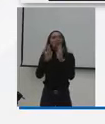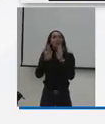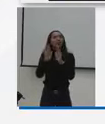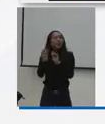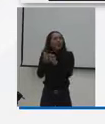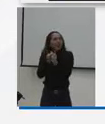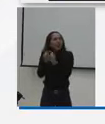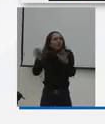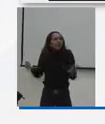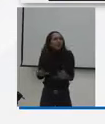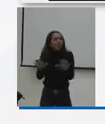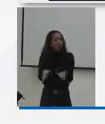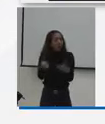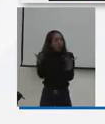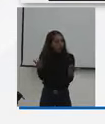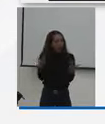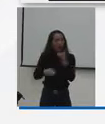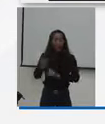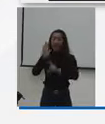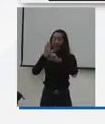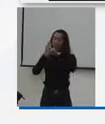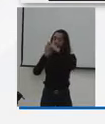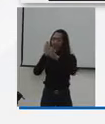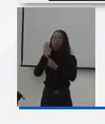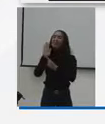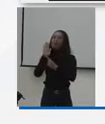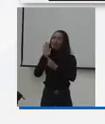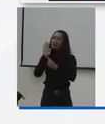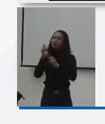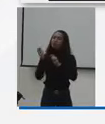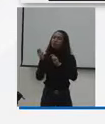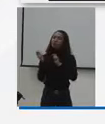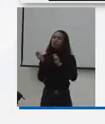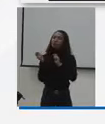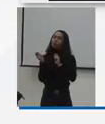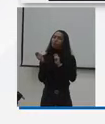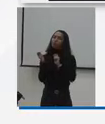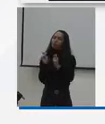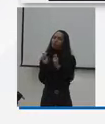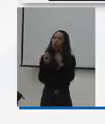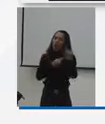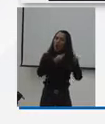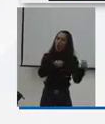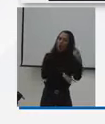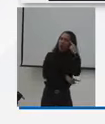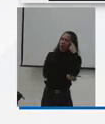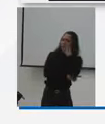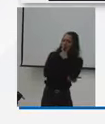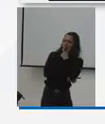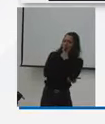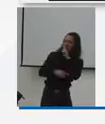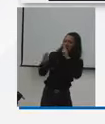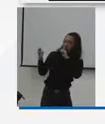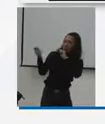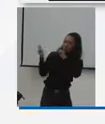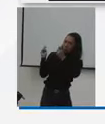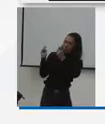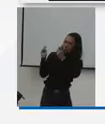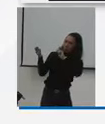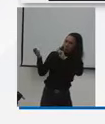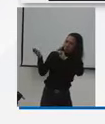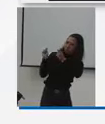sino que también va dejando sin sabores en muchos otros sectores que han estado